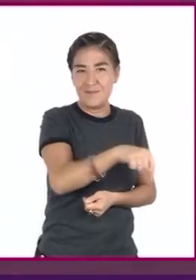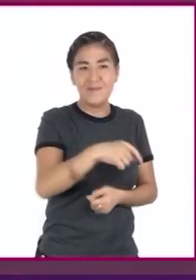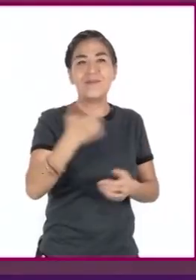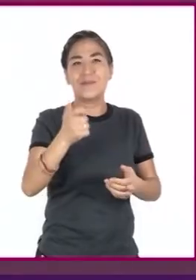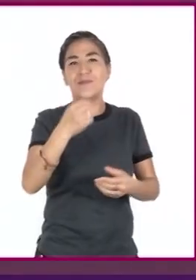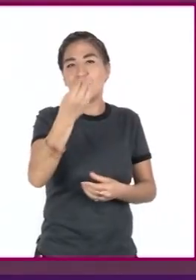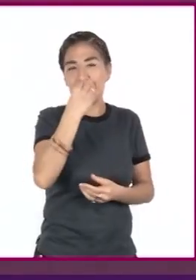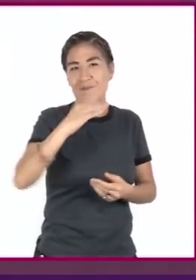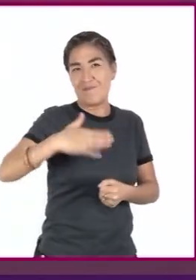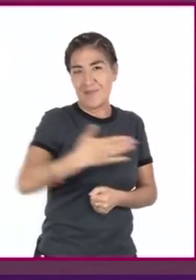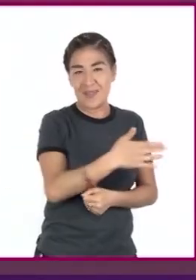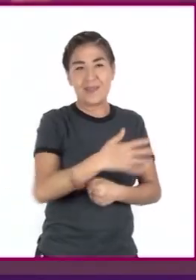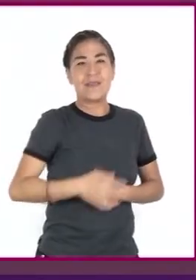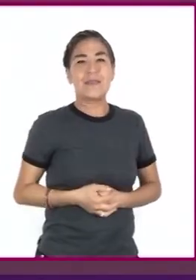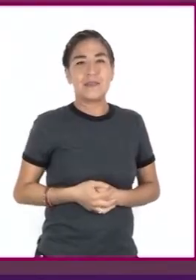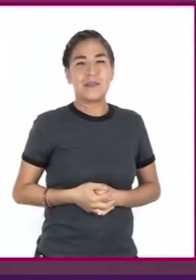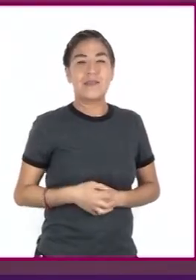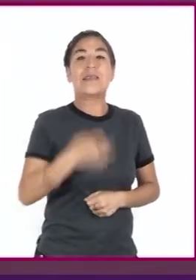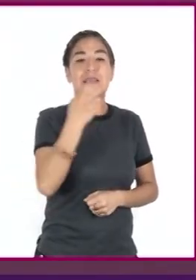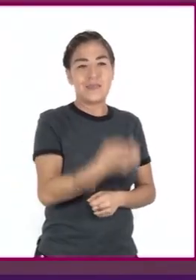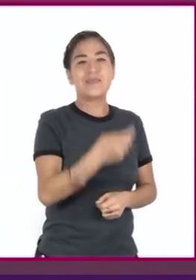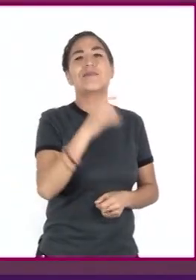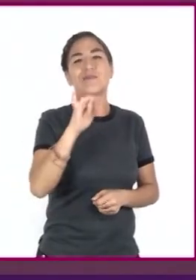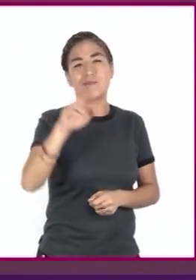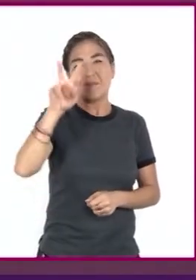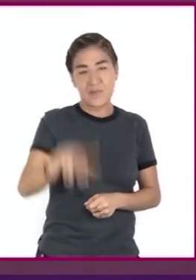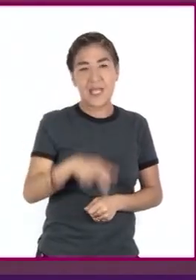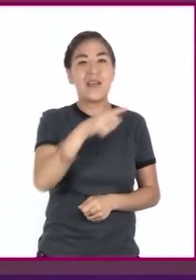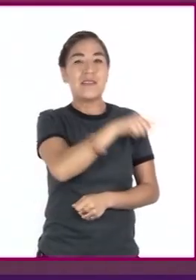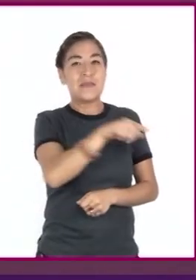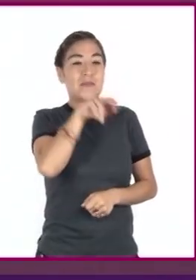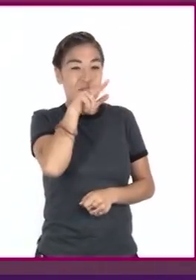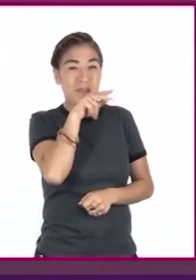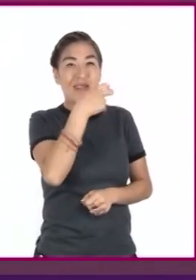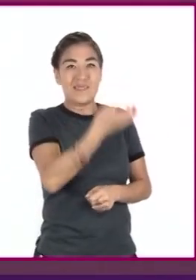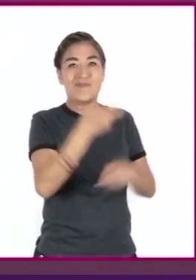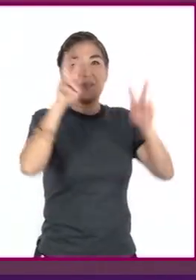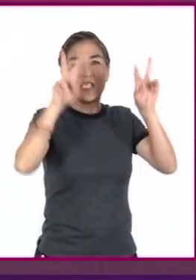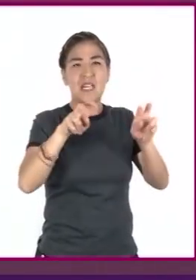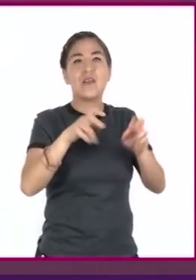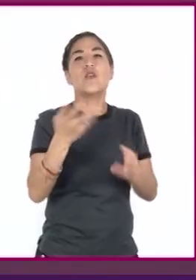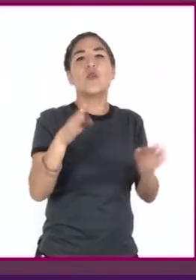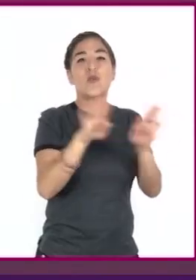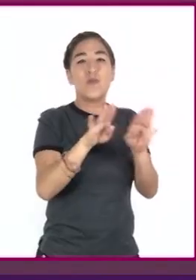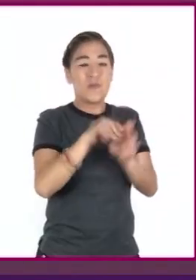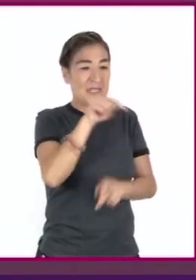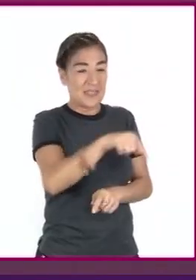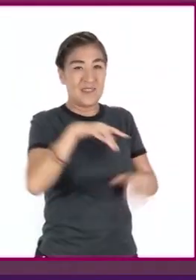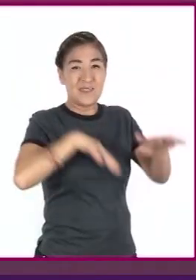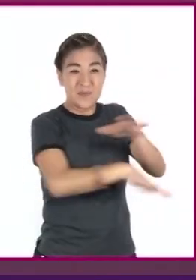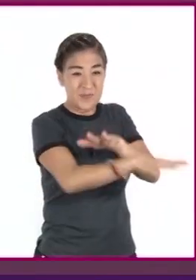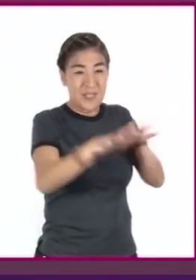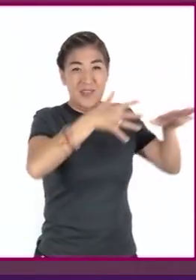Es verdad. Es muy preocupante, maestra Norma, este tema, ya que el nivel de contaminación que viven nuestros mares,